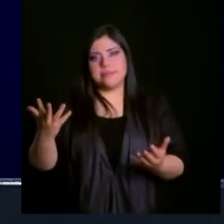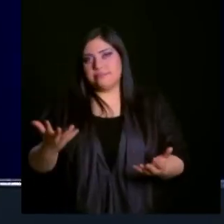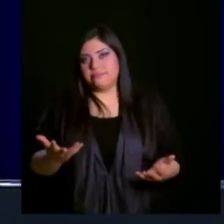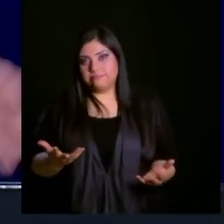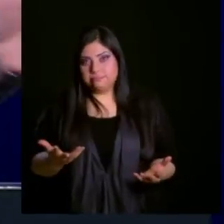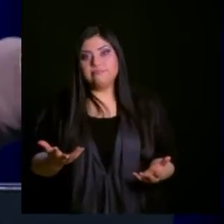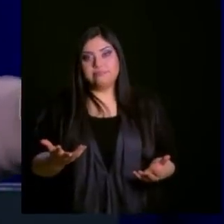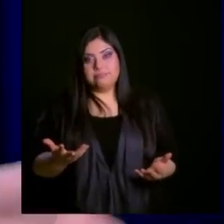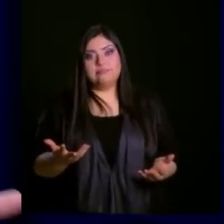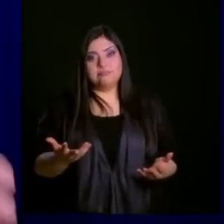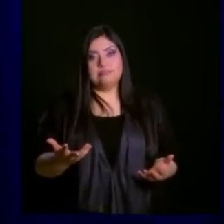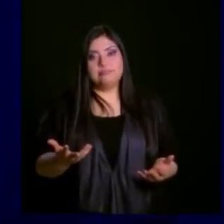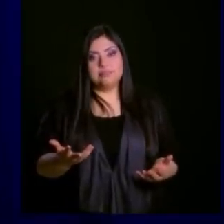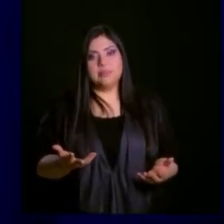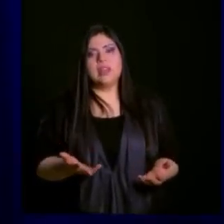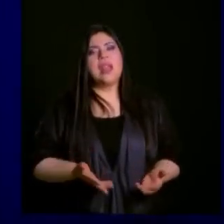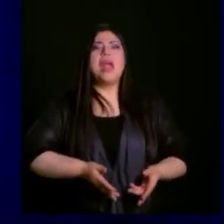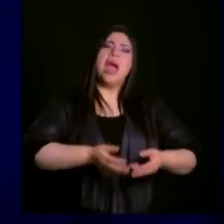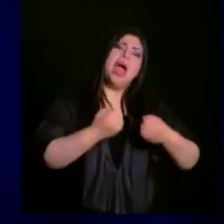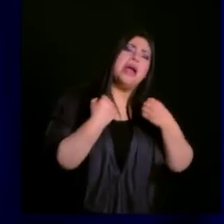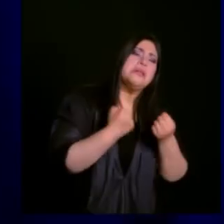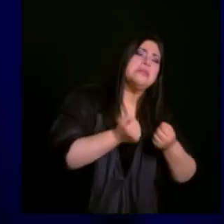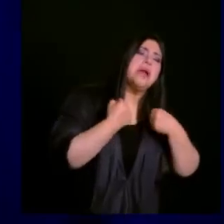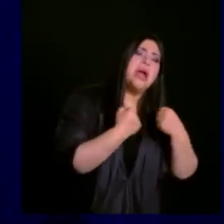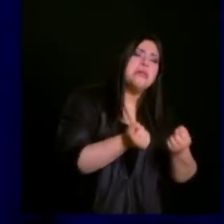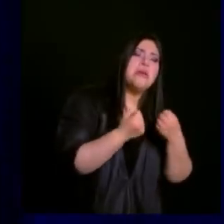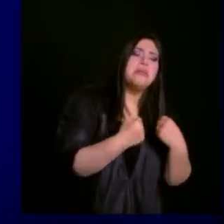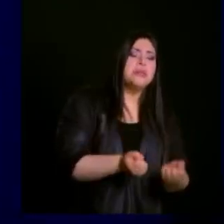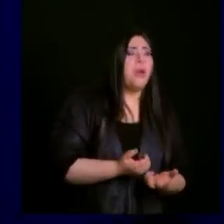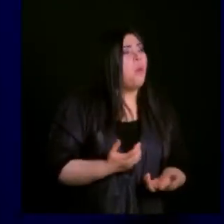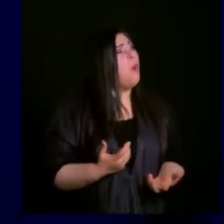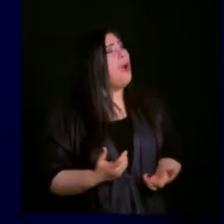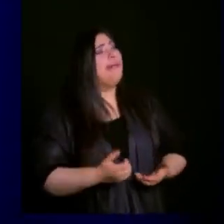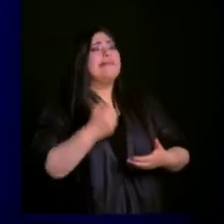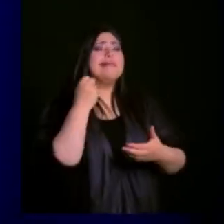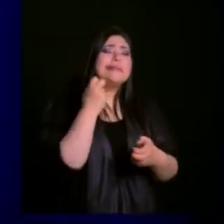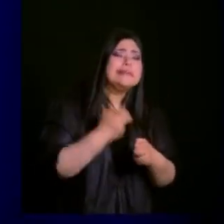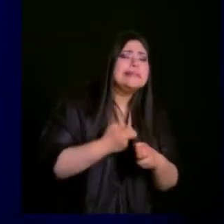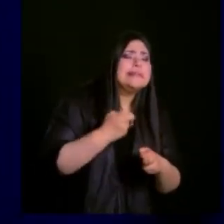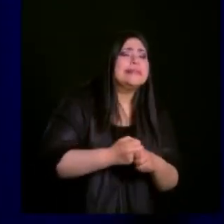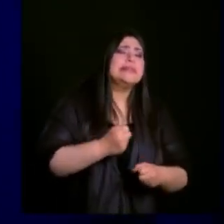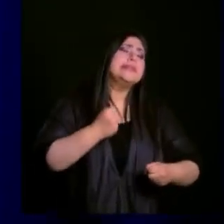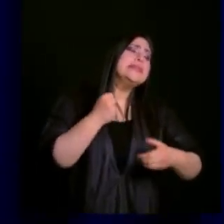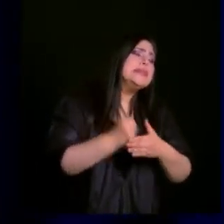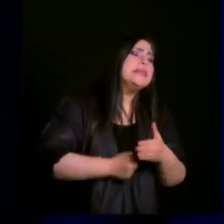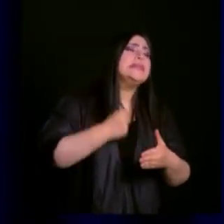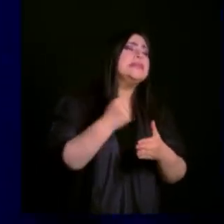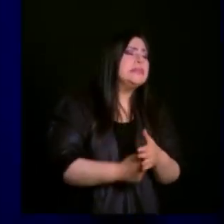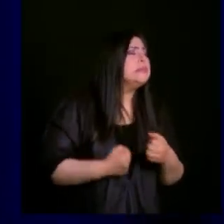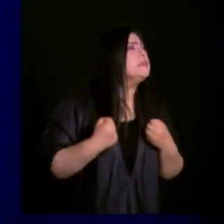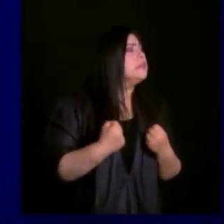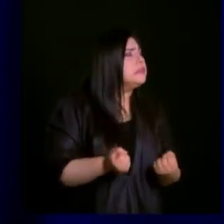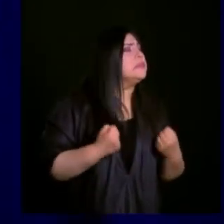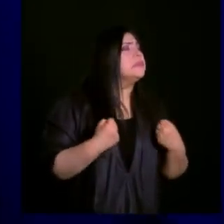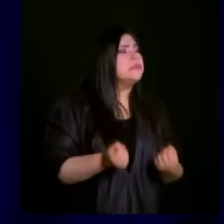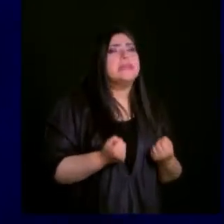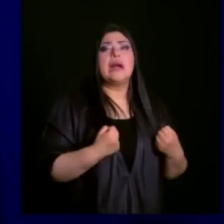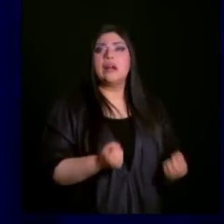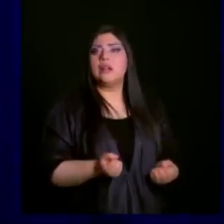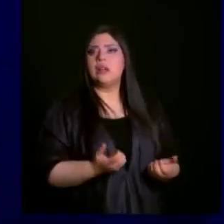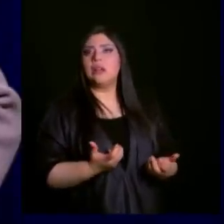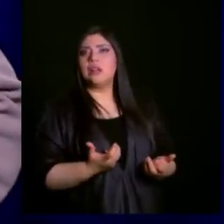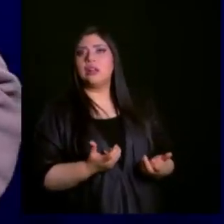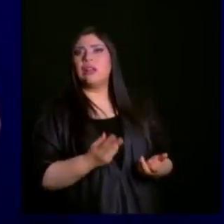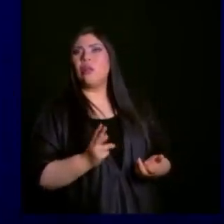No es de sabio seguir haciendo lo mismo sin obtener resultados. Hay que cambiar y hay que romper